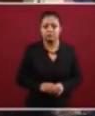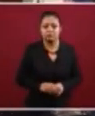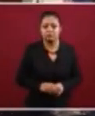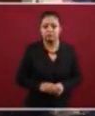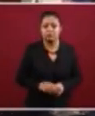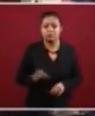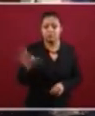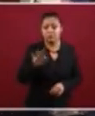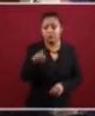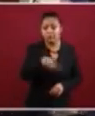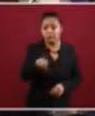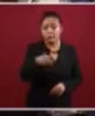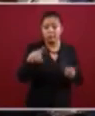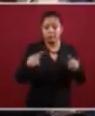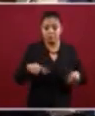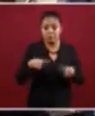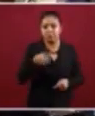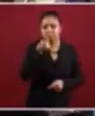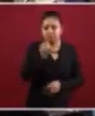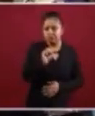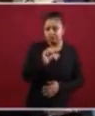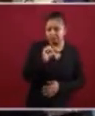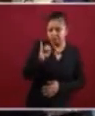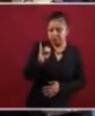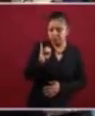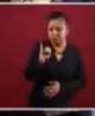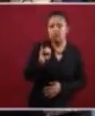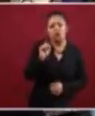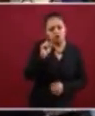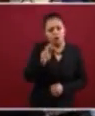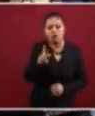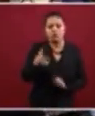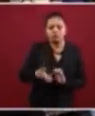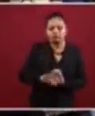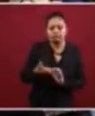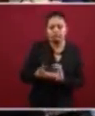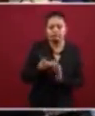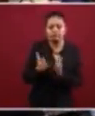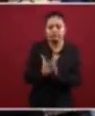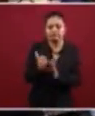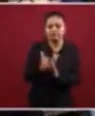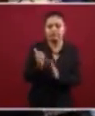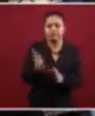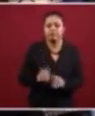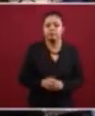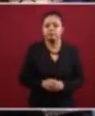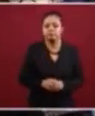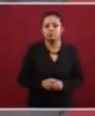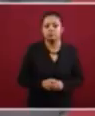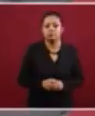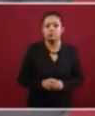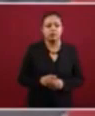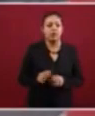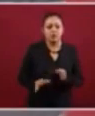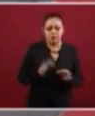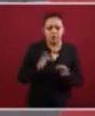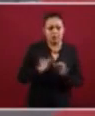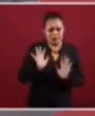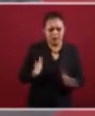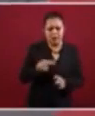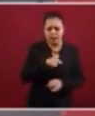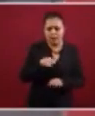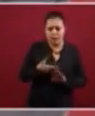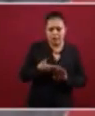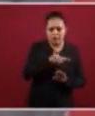Si la gente dice, sí, vamos, ya tenemos los estudios técnicos